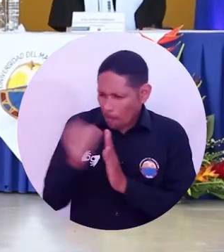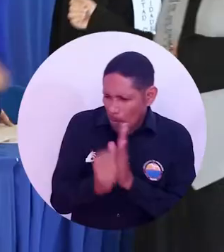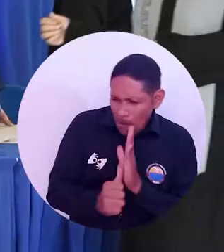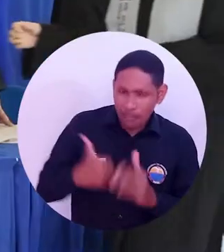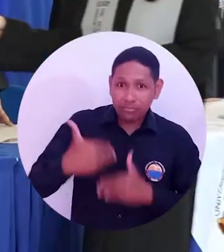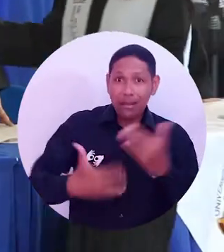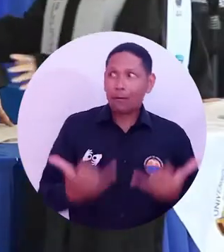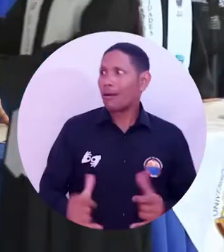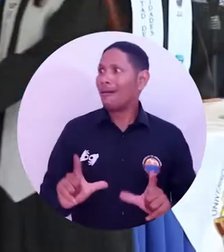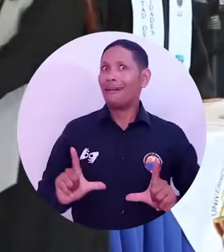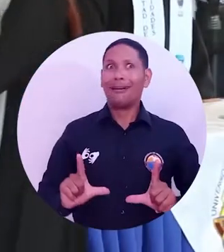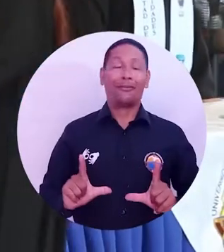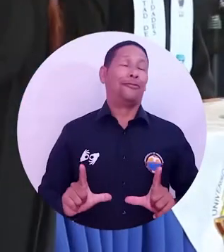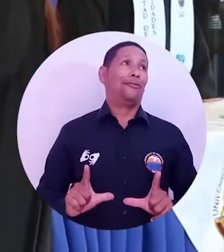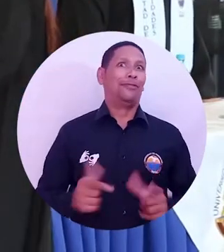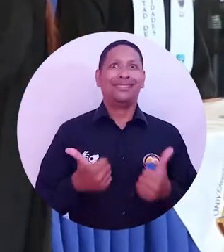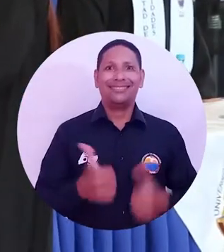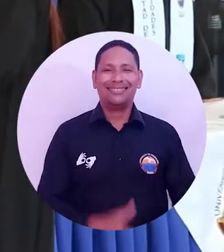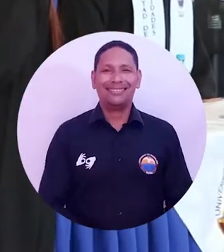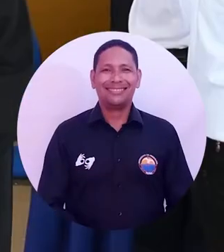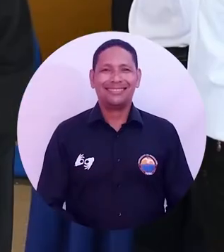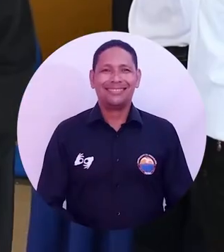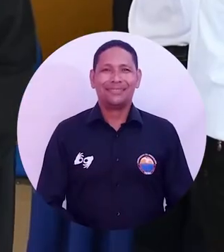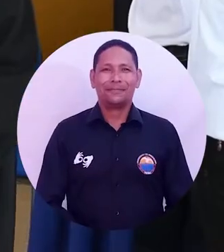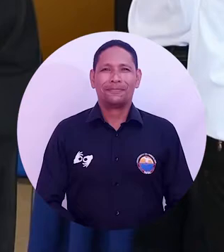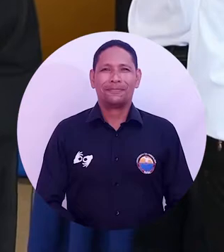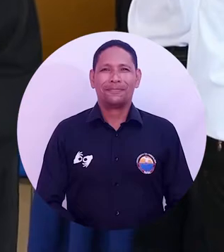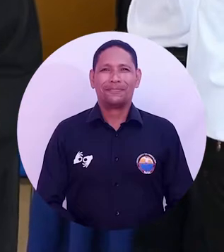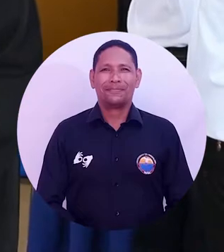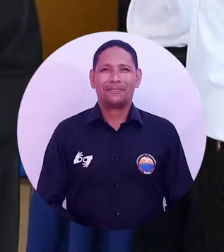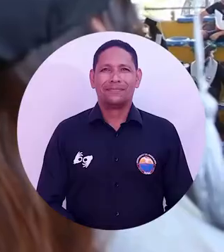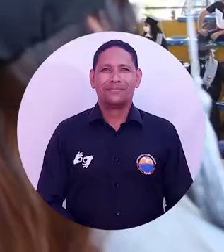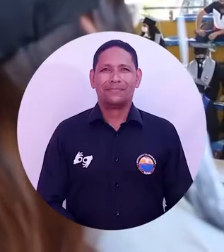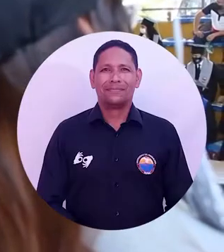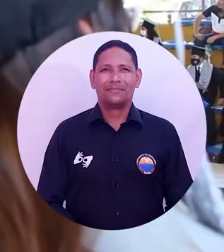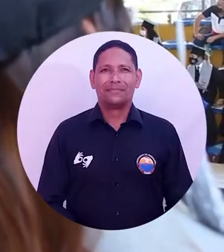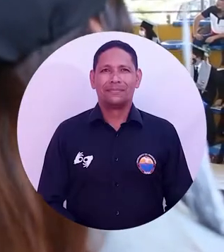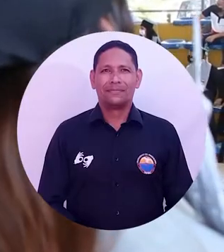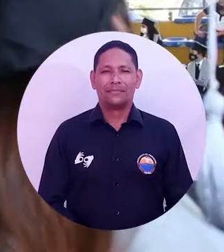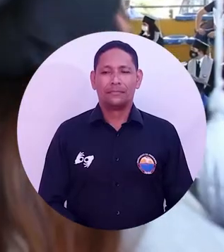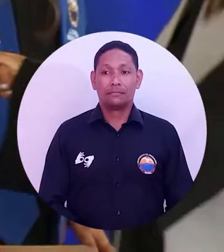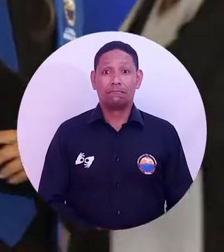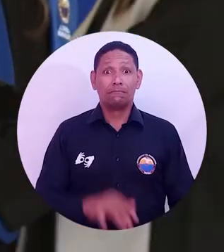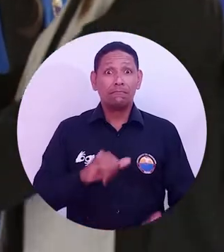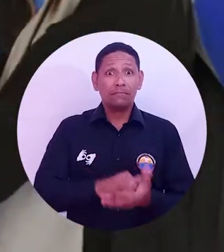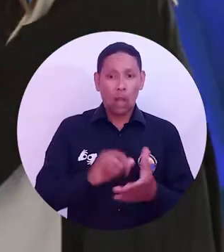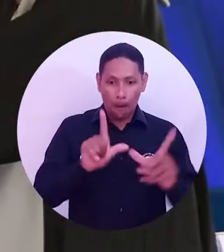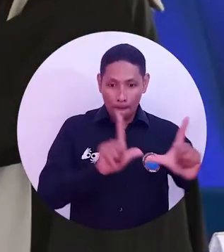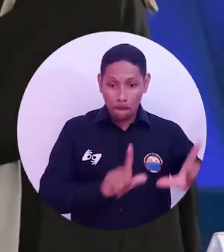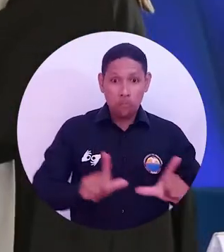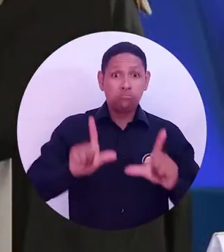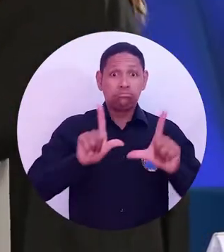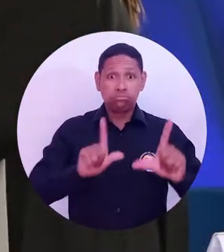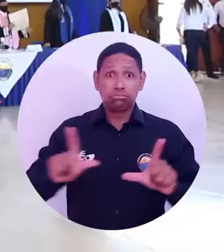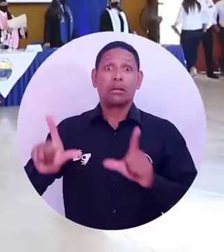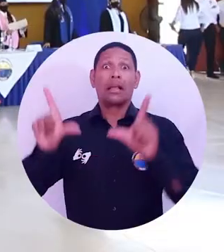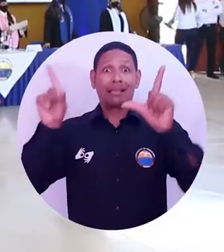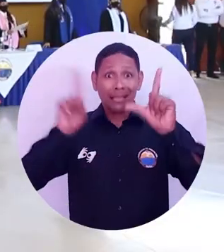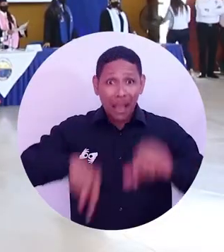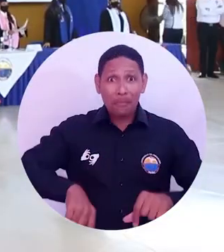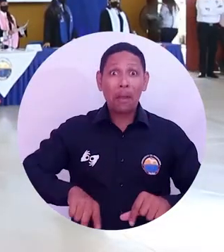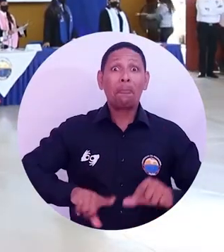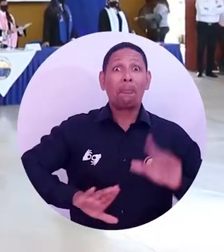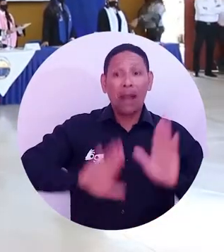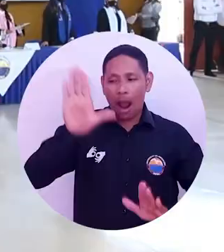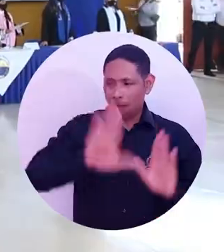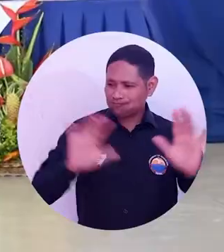de posgrados hizo parte de este regreso masivo de las